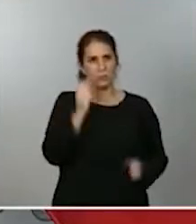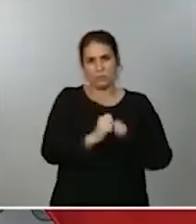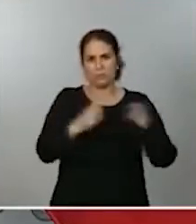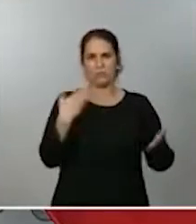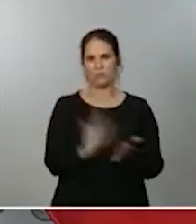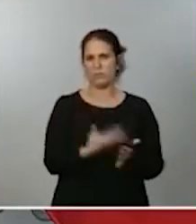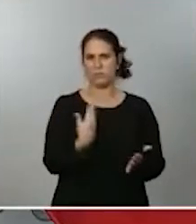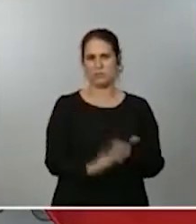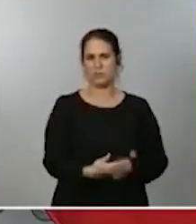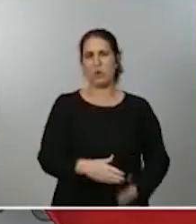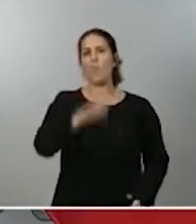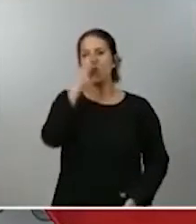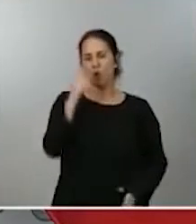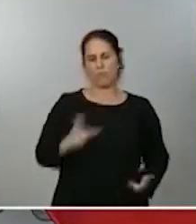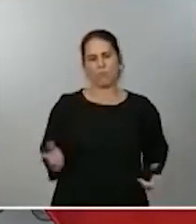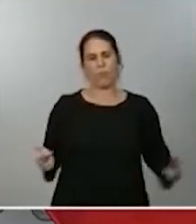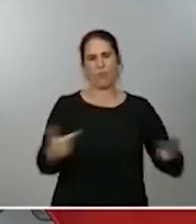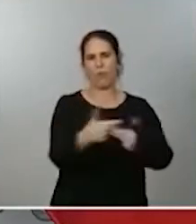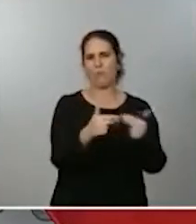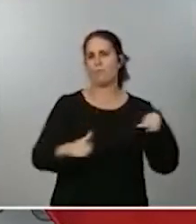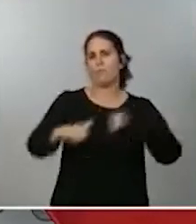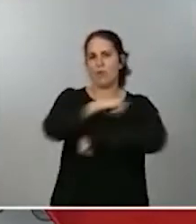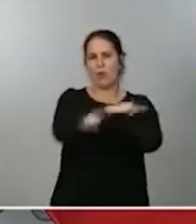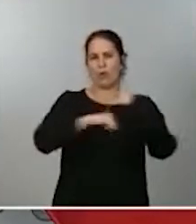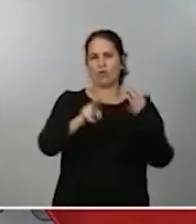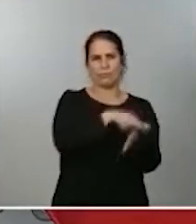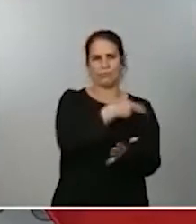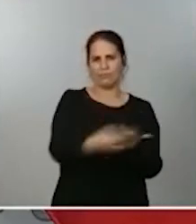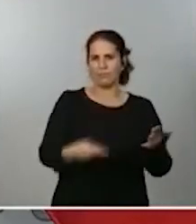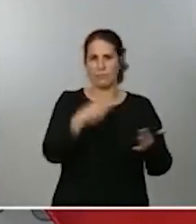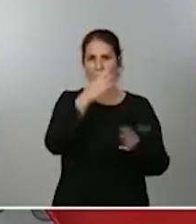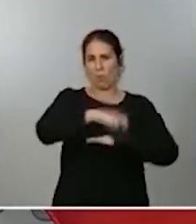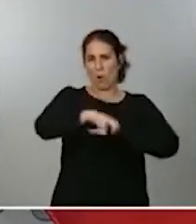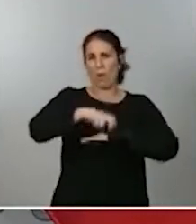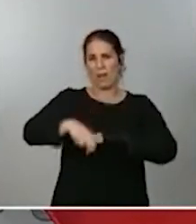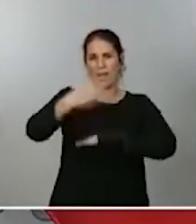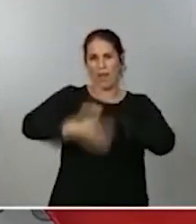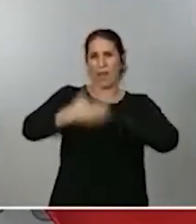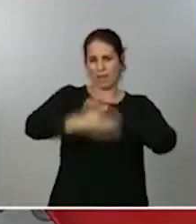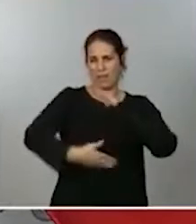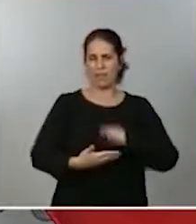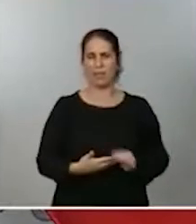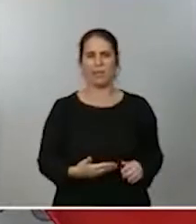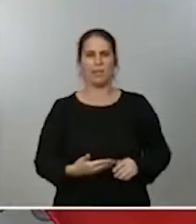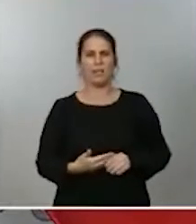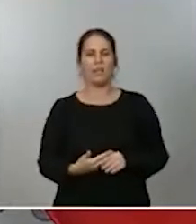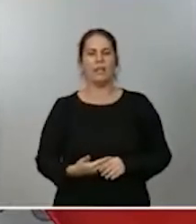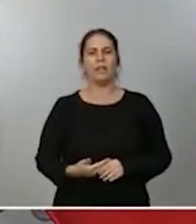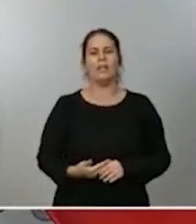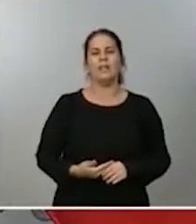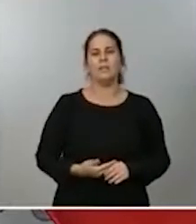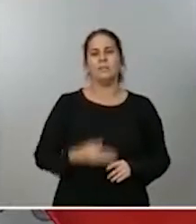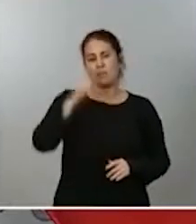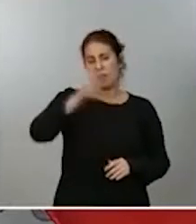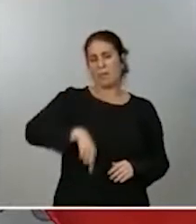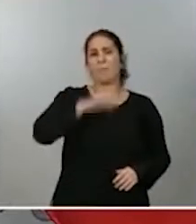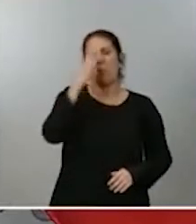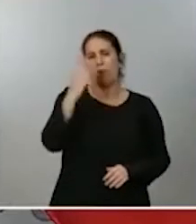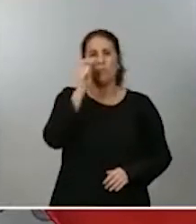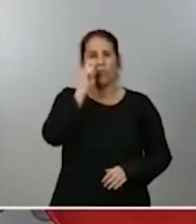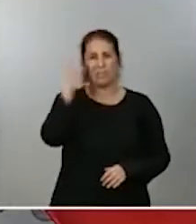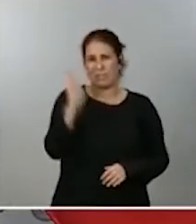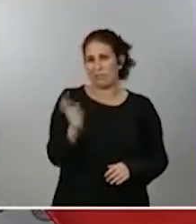drástica reducción del tráfico aéreo por la menor movilidad de los ciudadanos y también por la menor llegada de turistas.